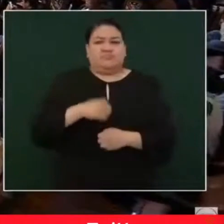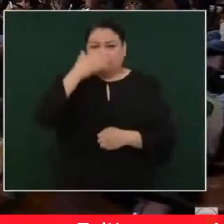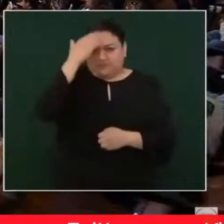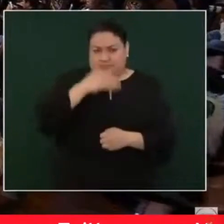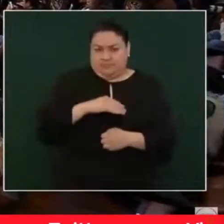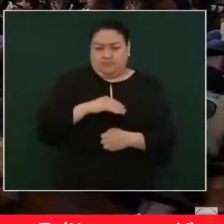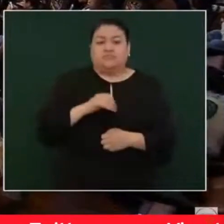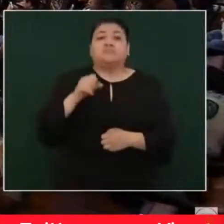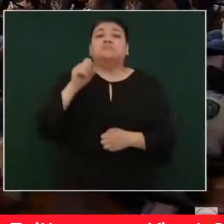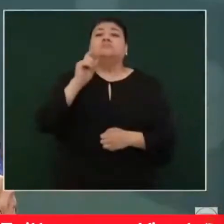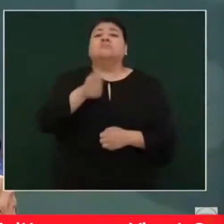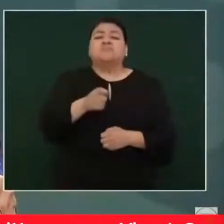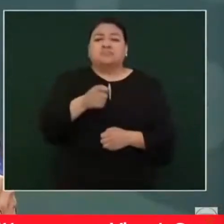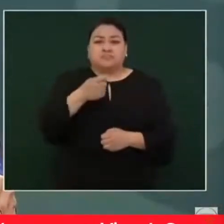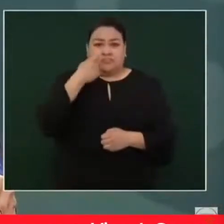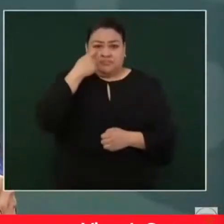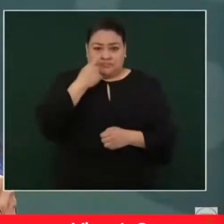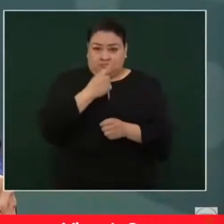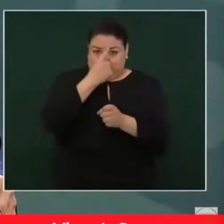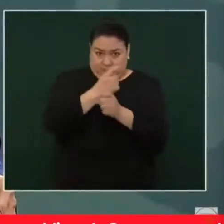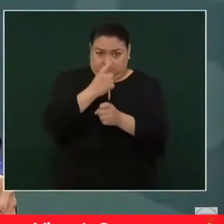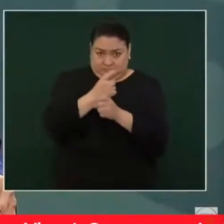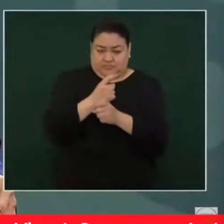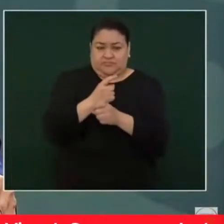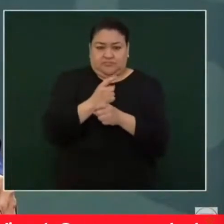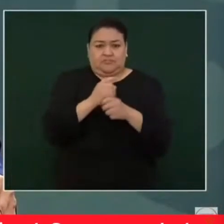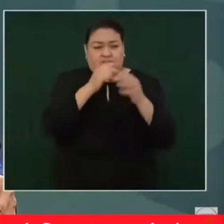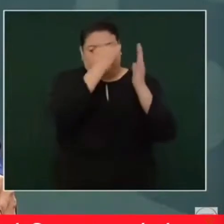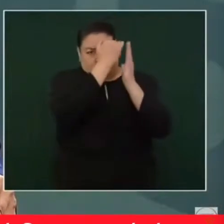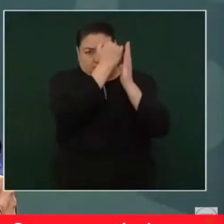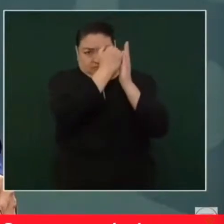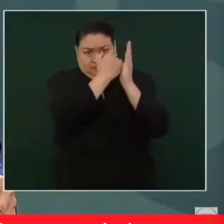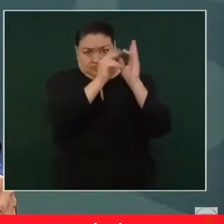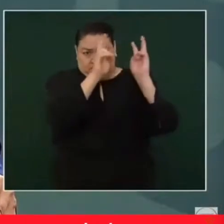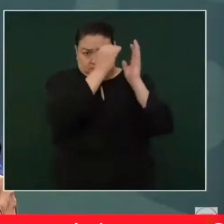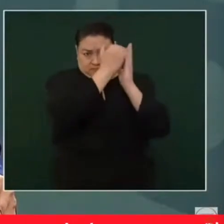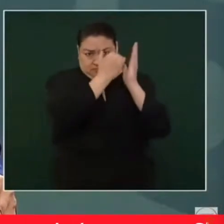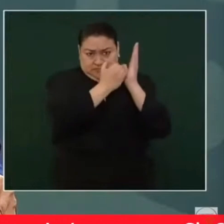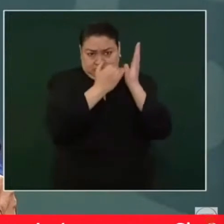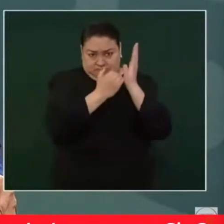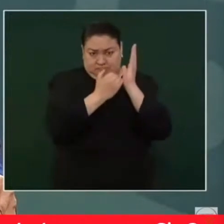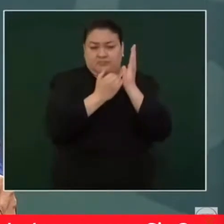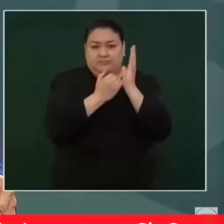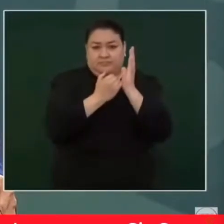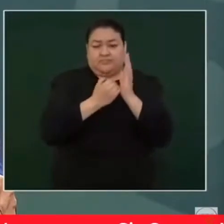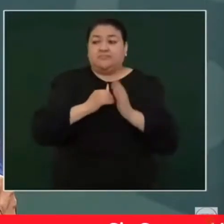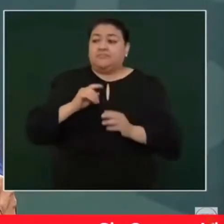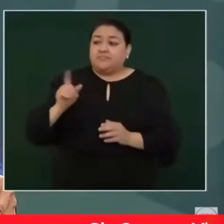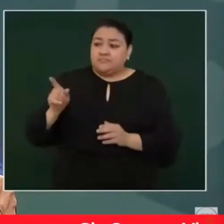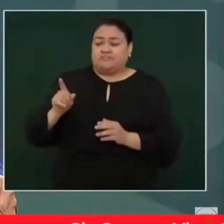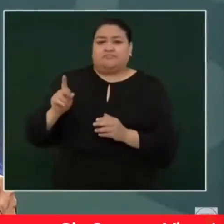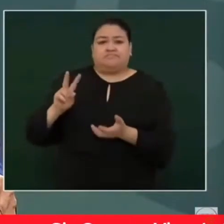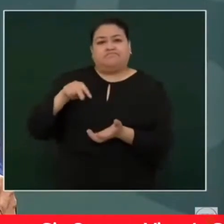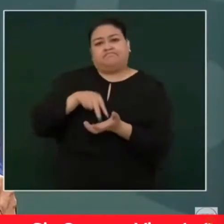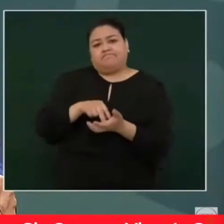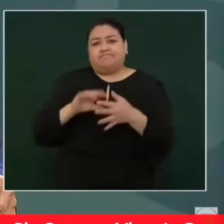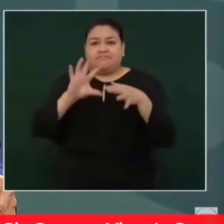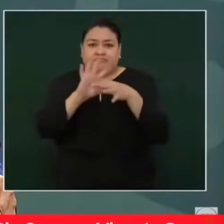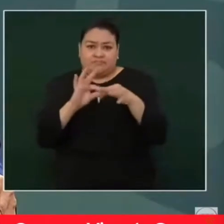va a consistir en palabras precisamente y en un informe